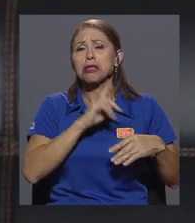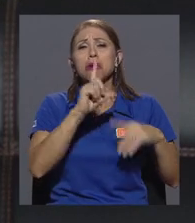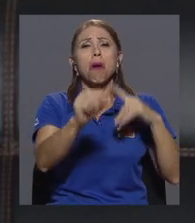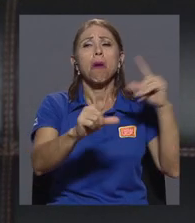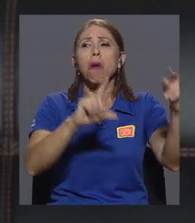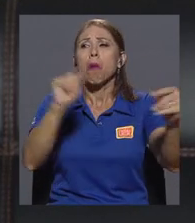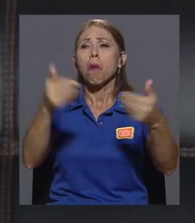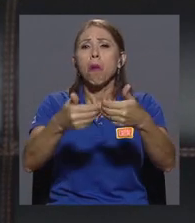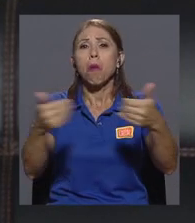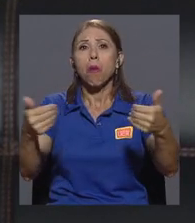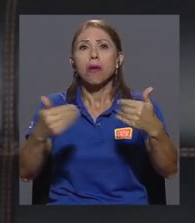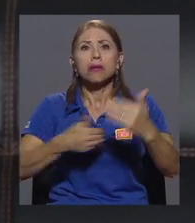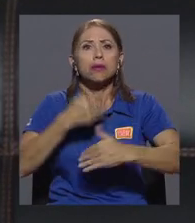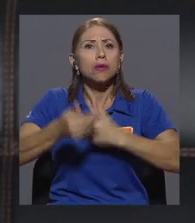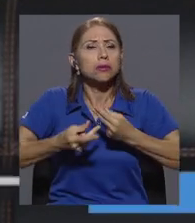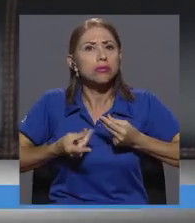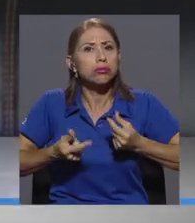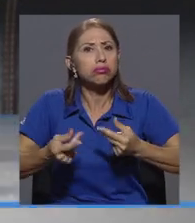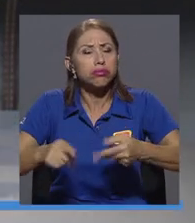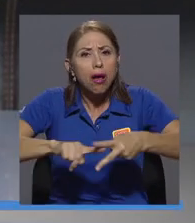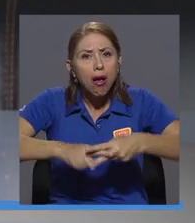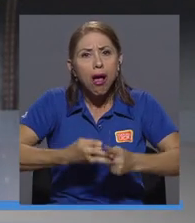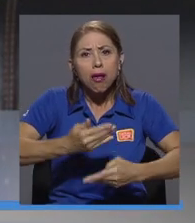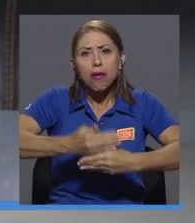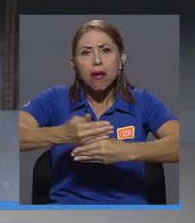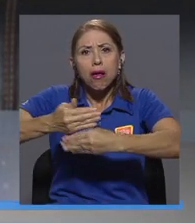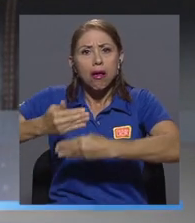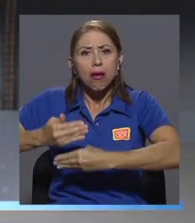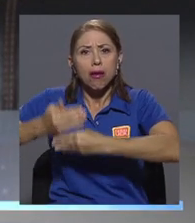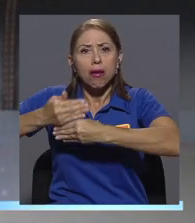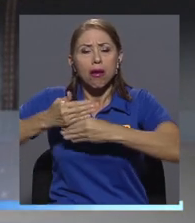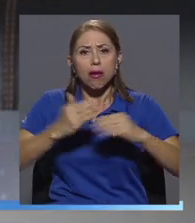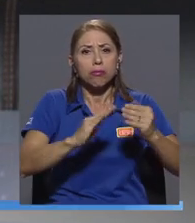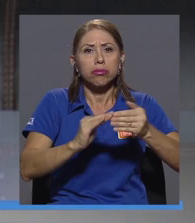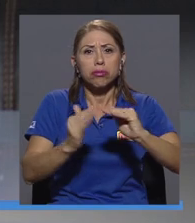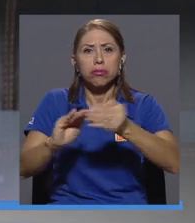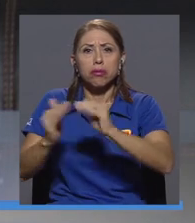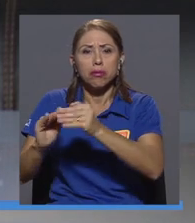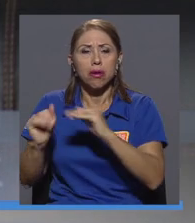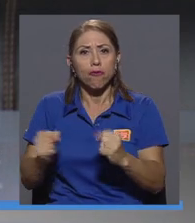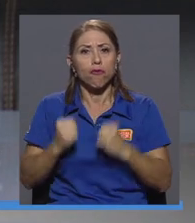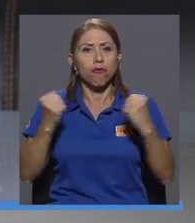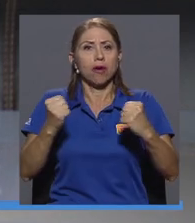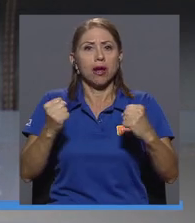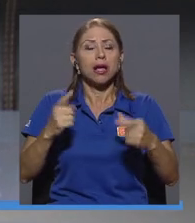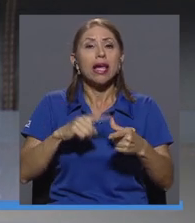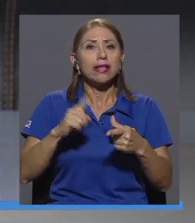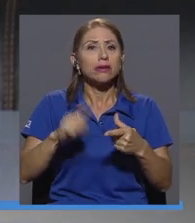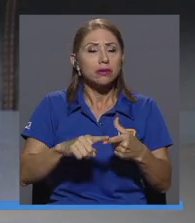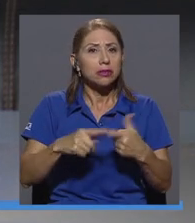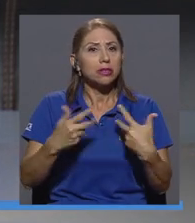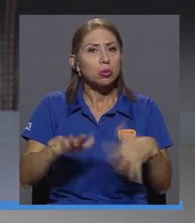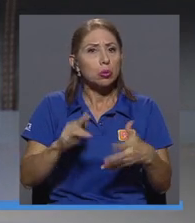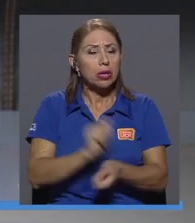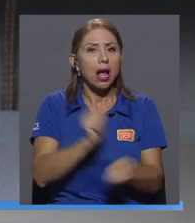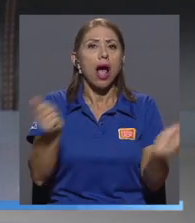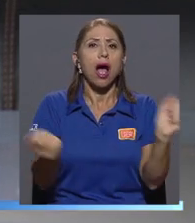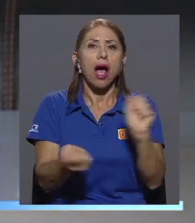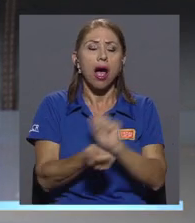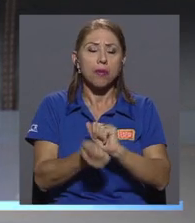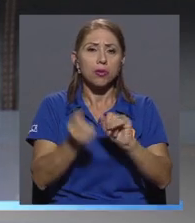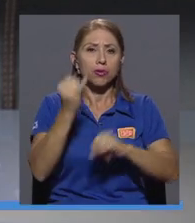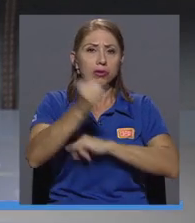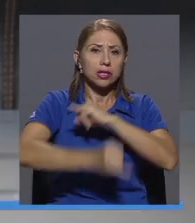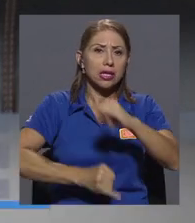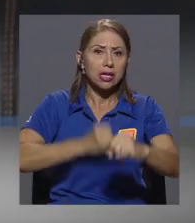tendencia a su urbanización muy fuerte. Entonces, los cambios internacionales, internos de la